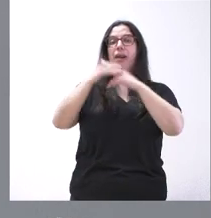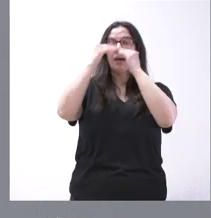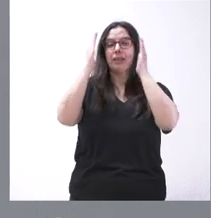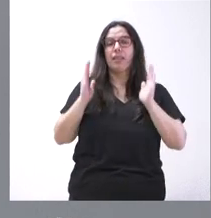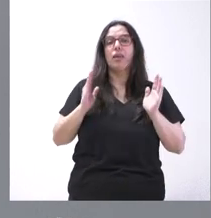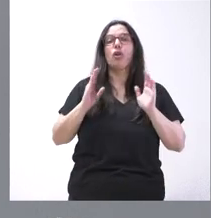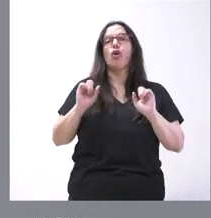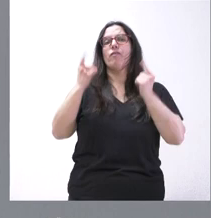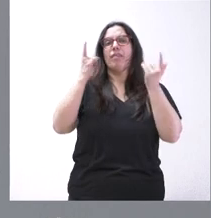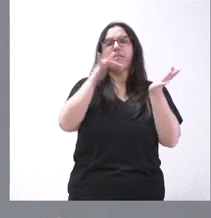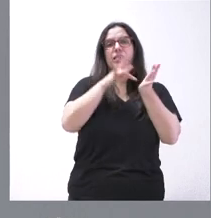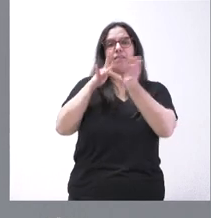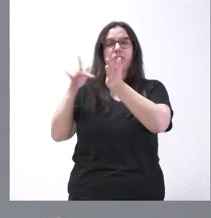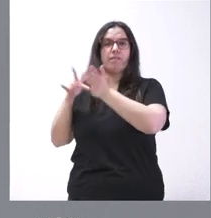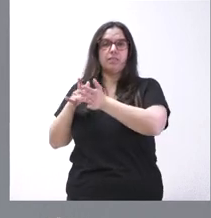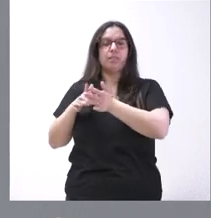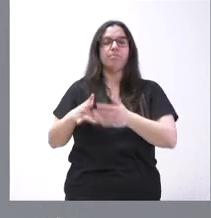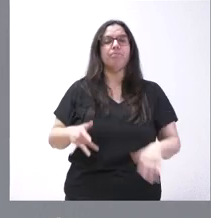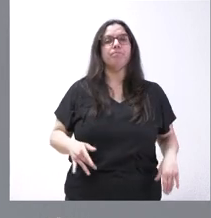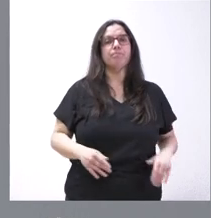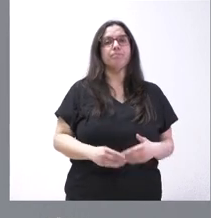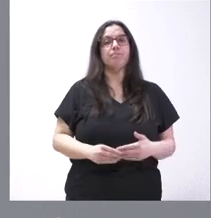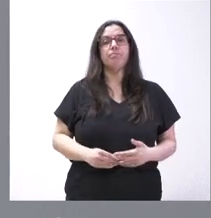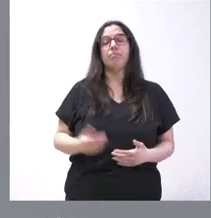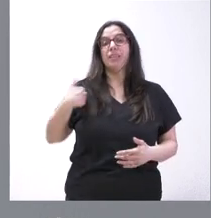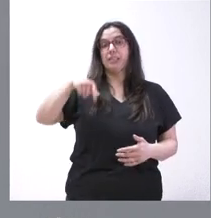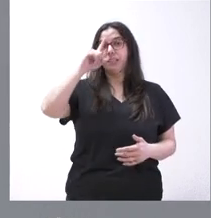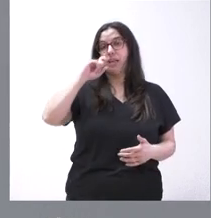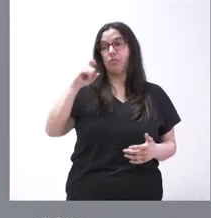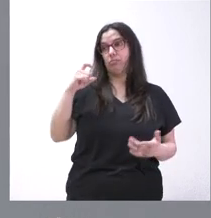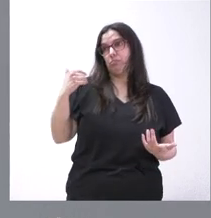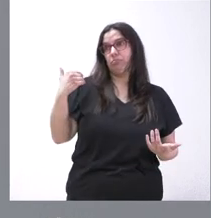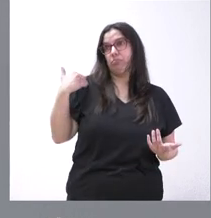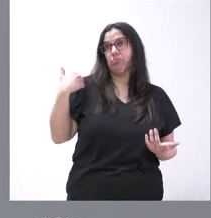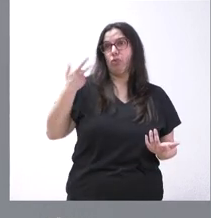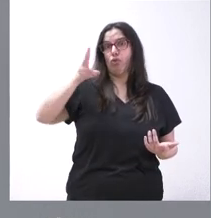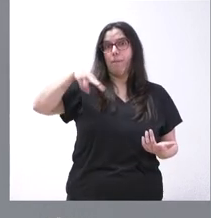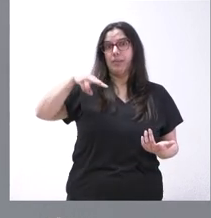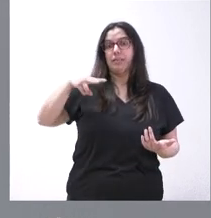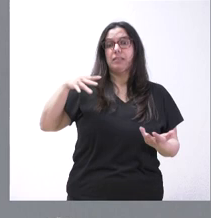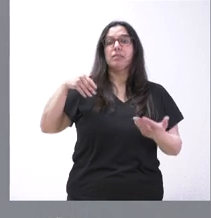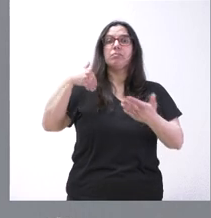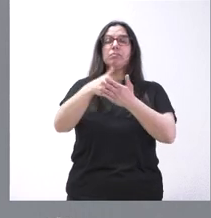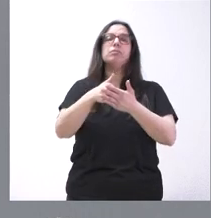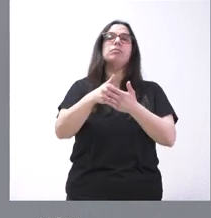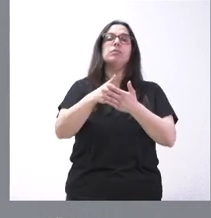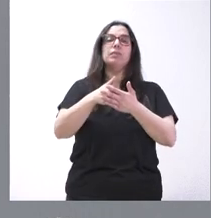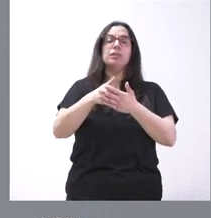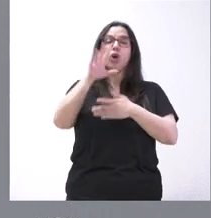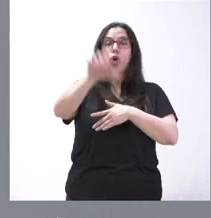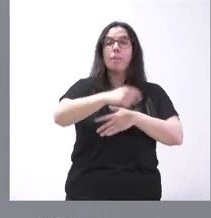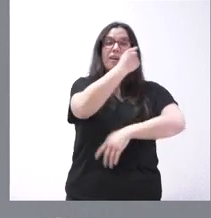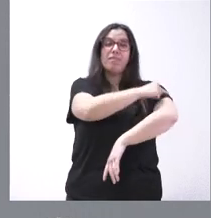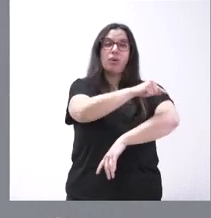oficial de vacunación en la comunidad. En lo que llevamos de año, y apenas han pasado dos meses, la inversión en materia de vacunas